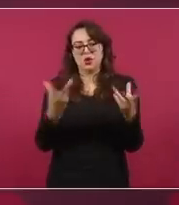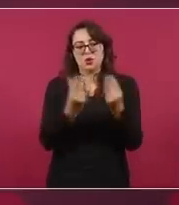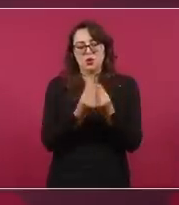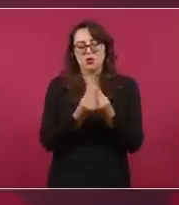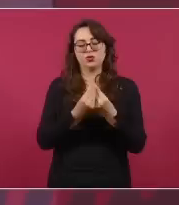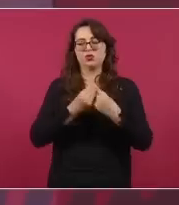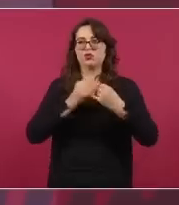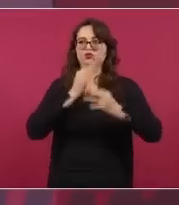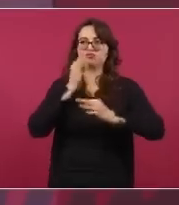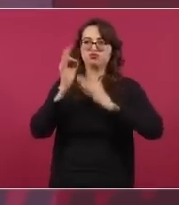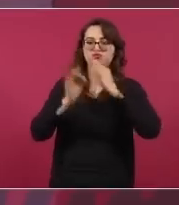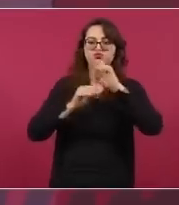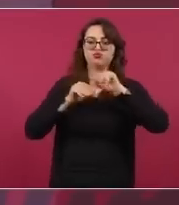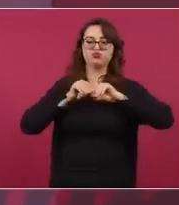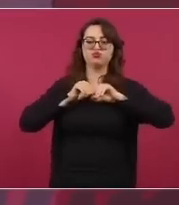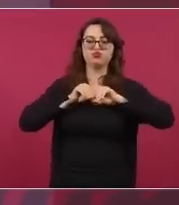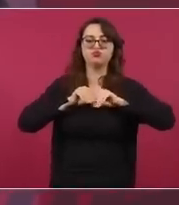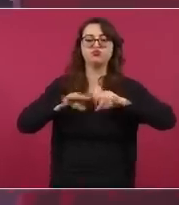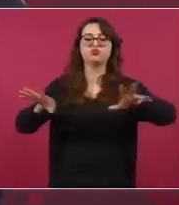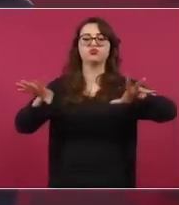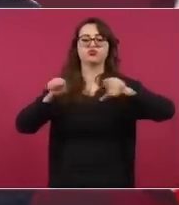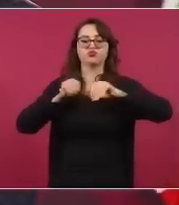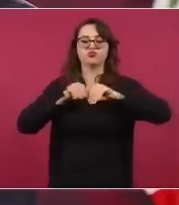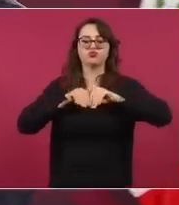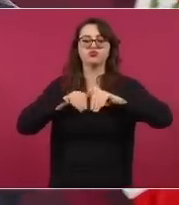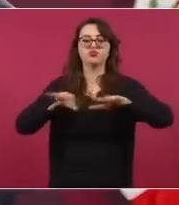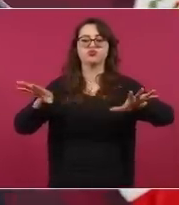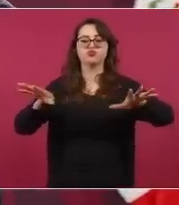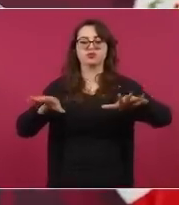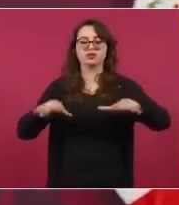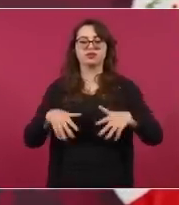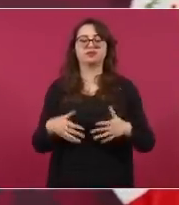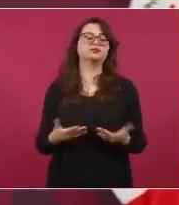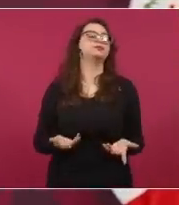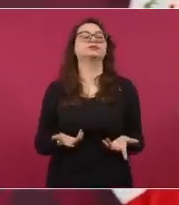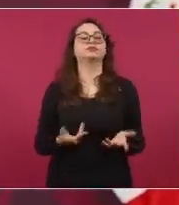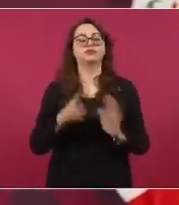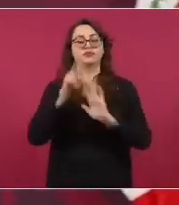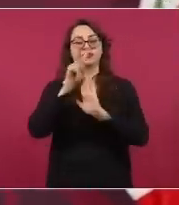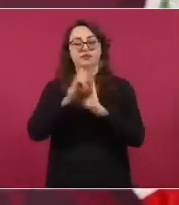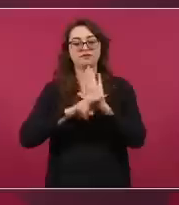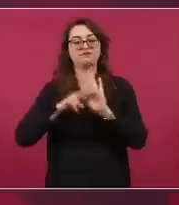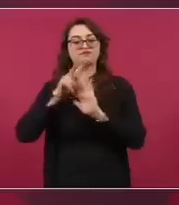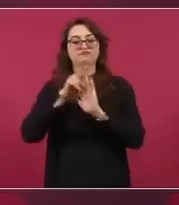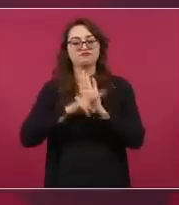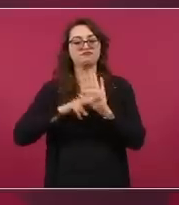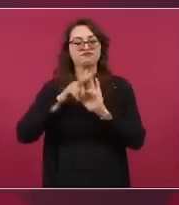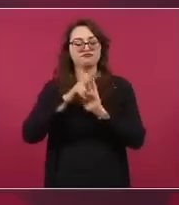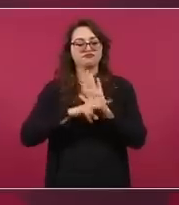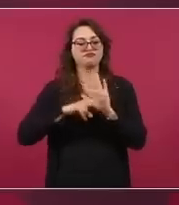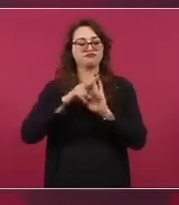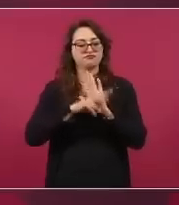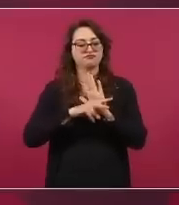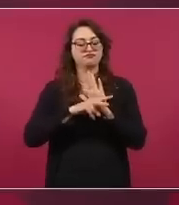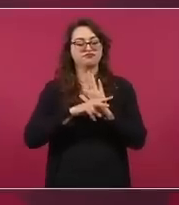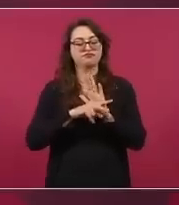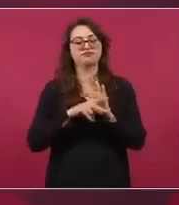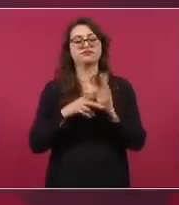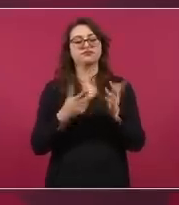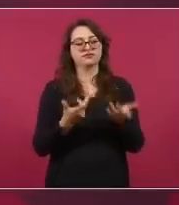y está recibiendo el dinero y en la misma hora, en otro programa,